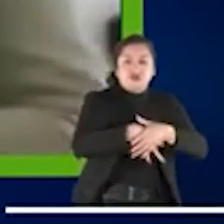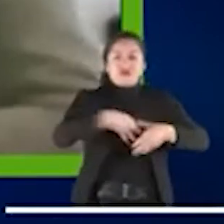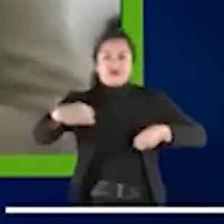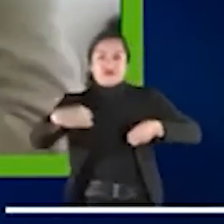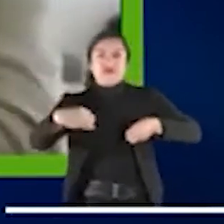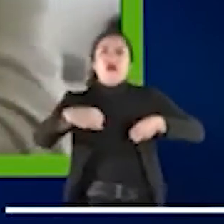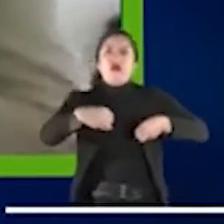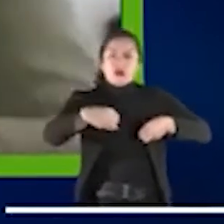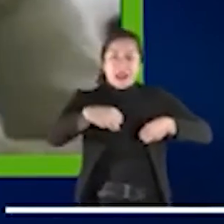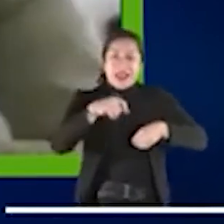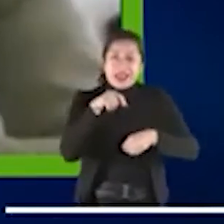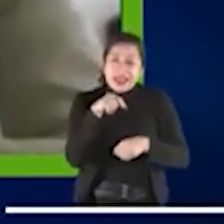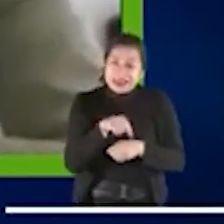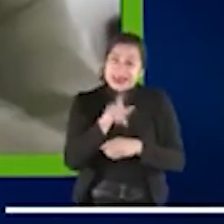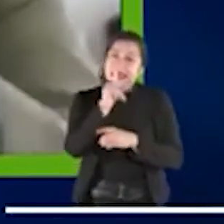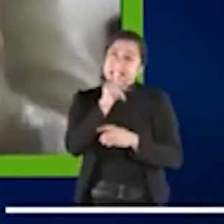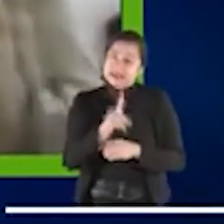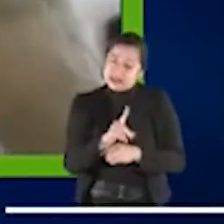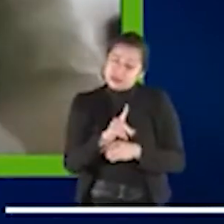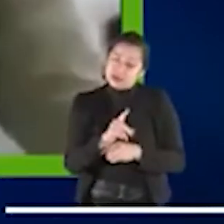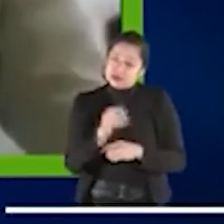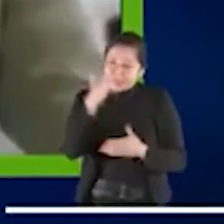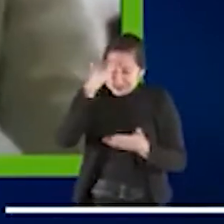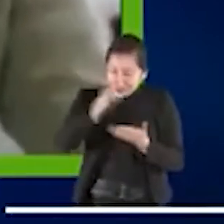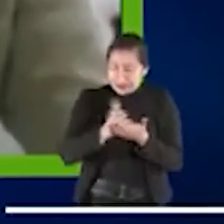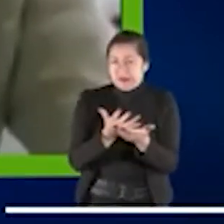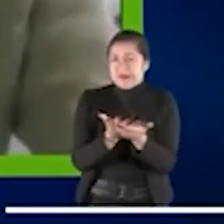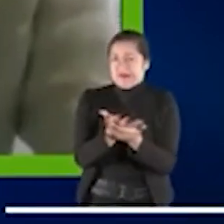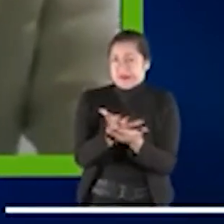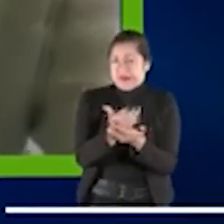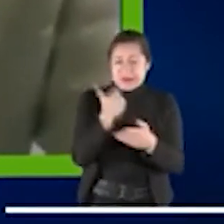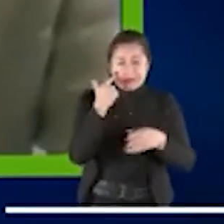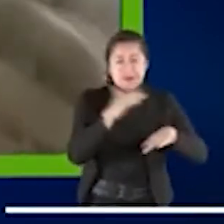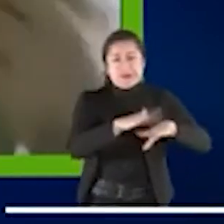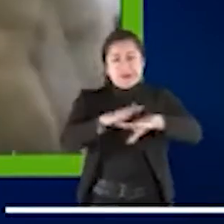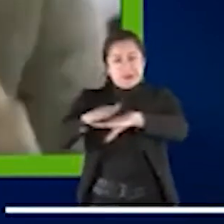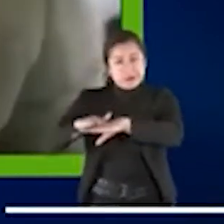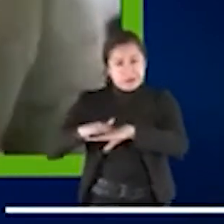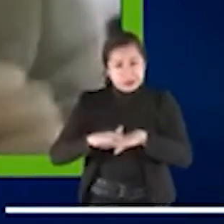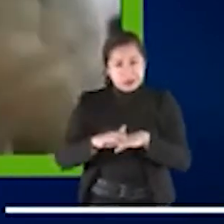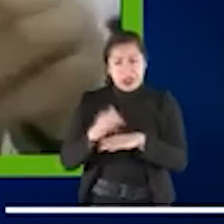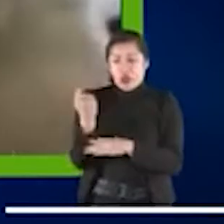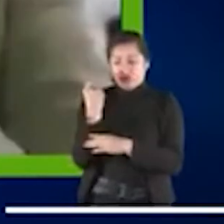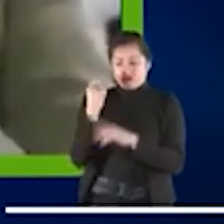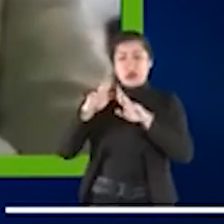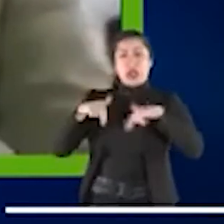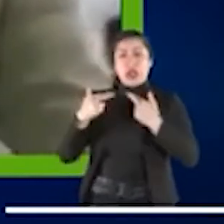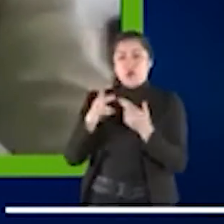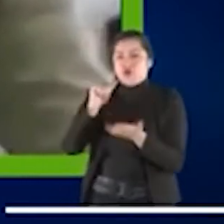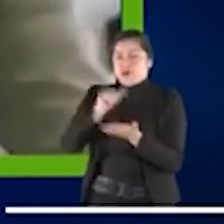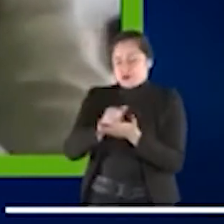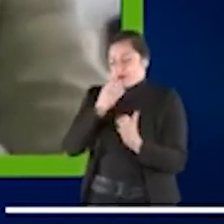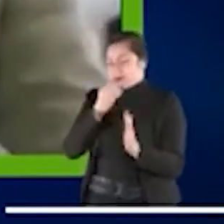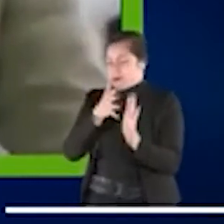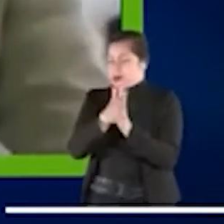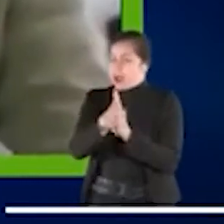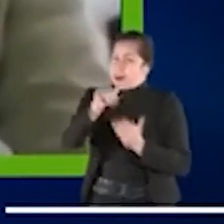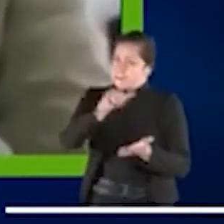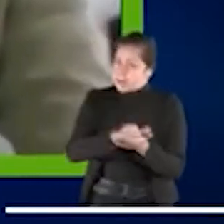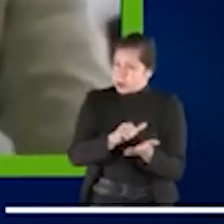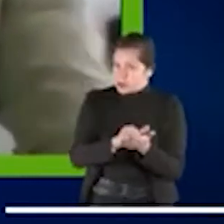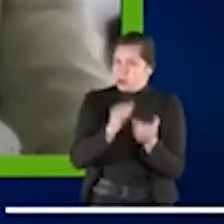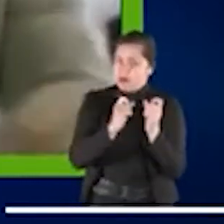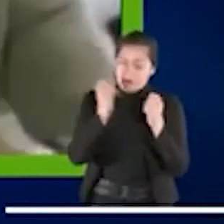Por lo tanto, y es la primera conclusión que yo quiero plantear y que ya pude plantear en la reunión regional organizada por Teg de Sons